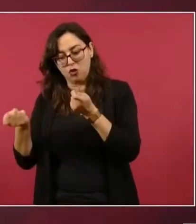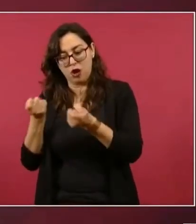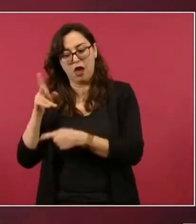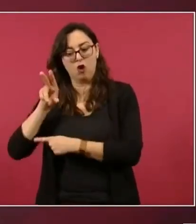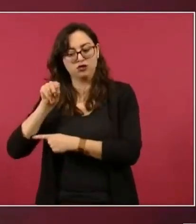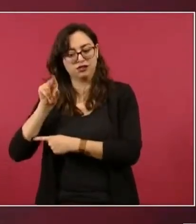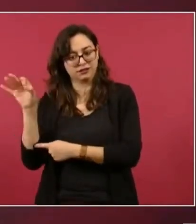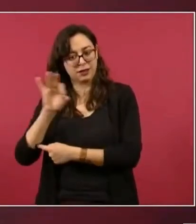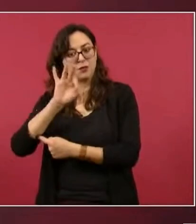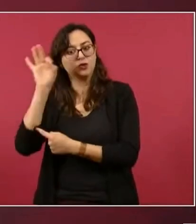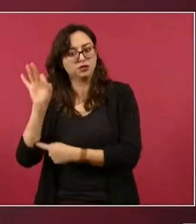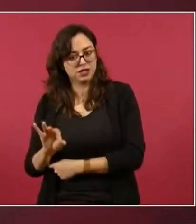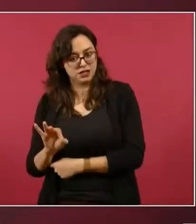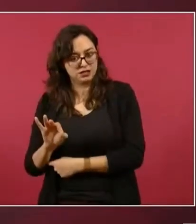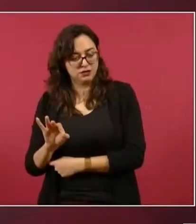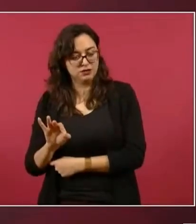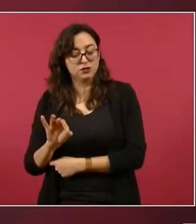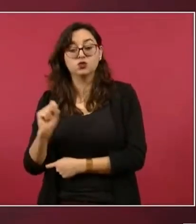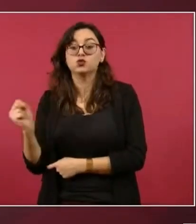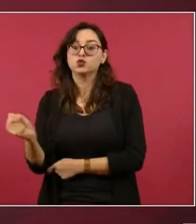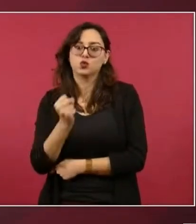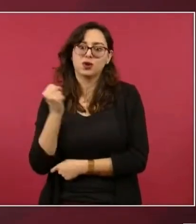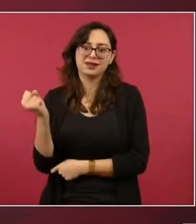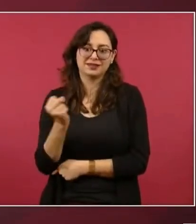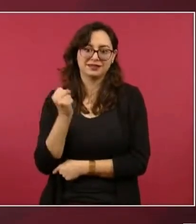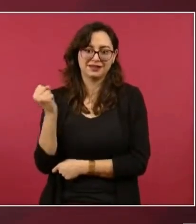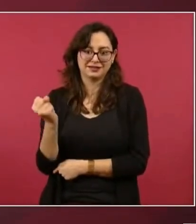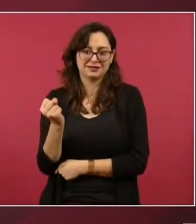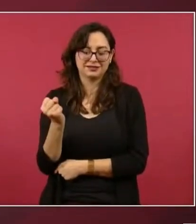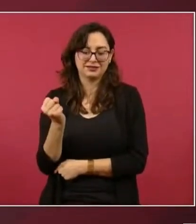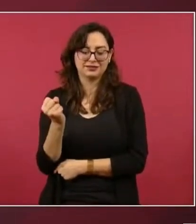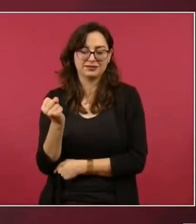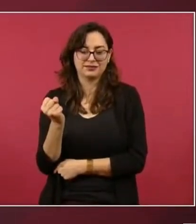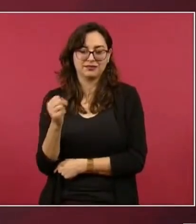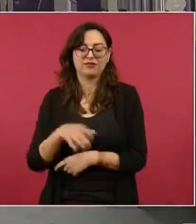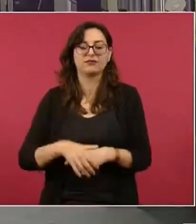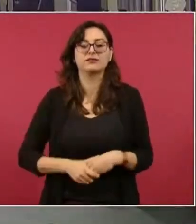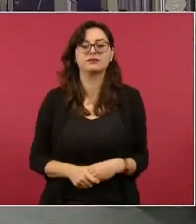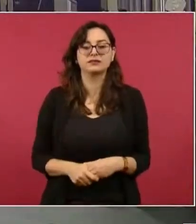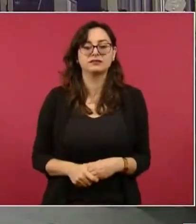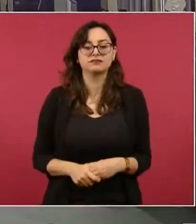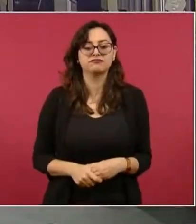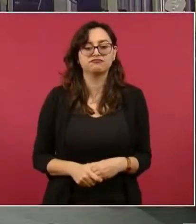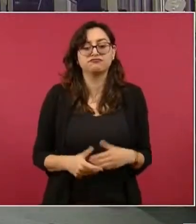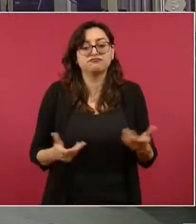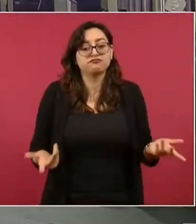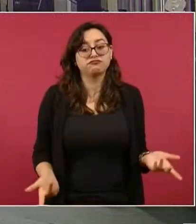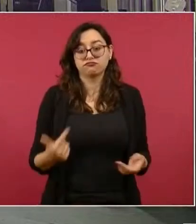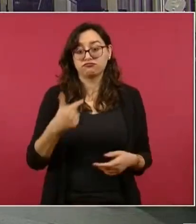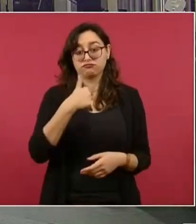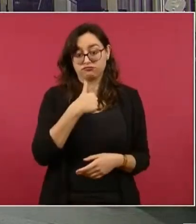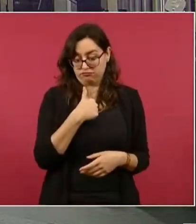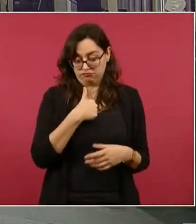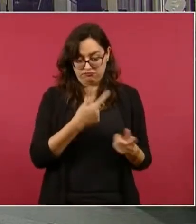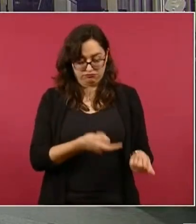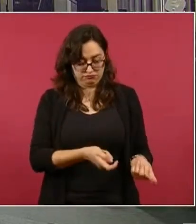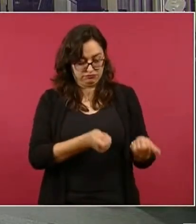y por qué pude decir ya no vamos a seguir